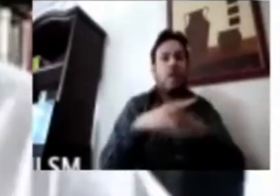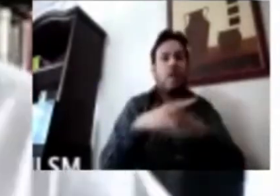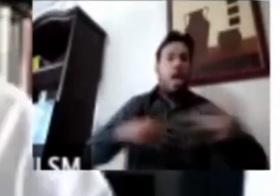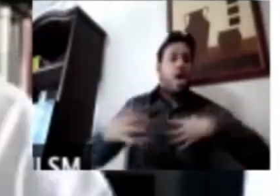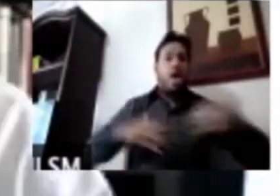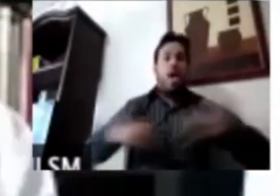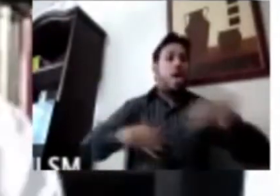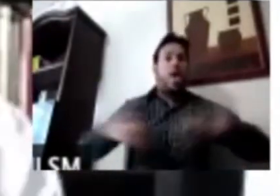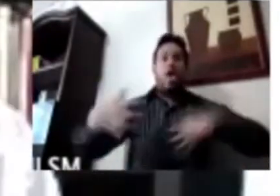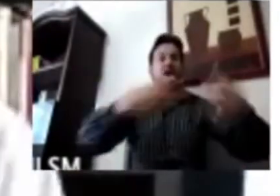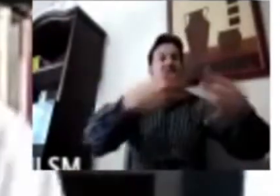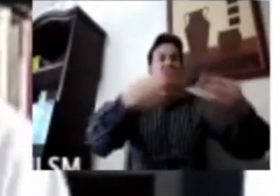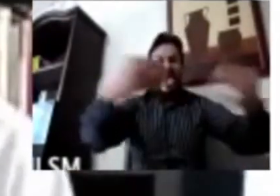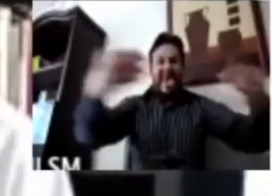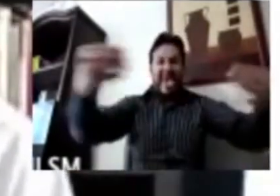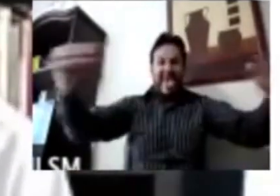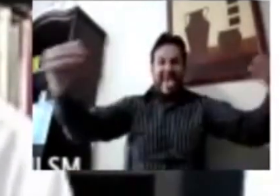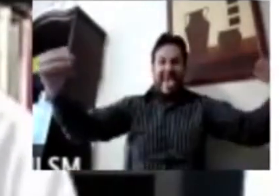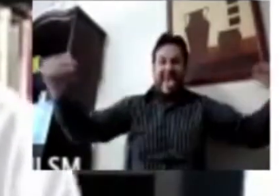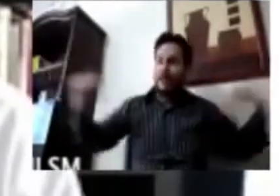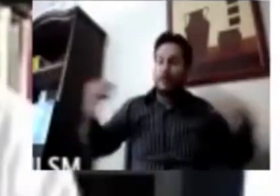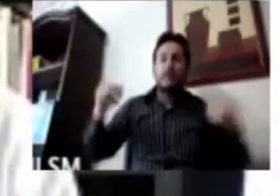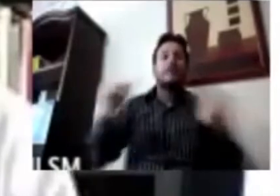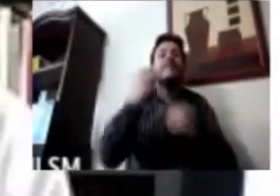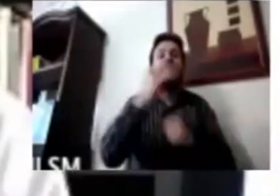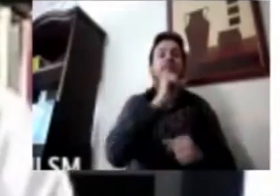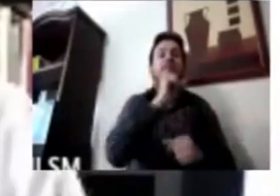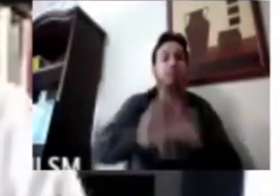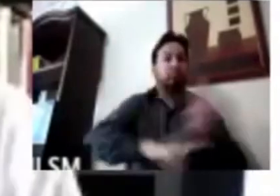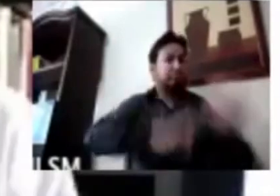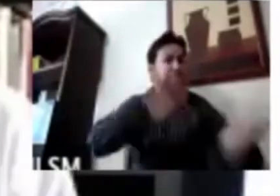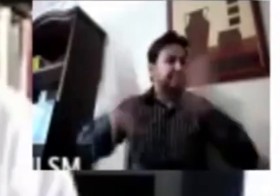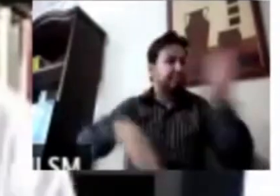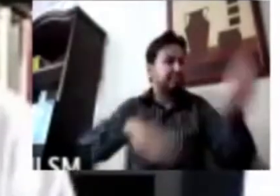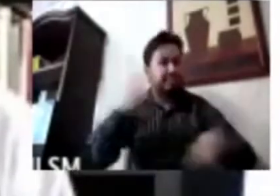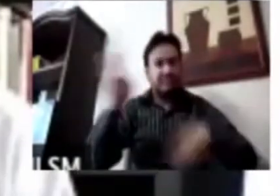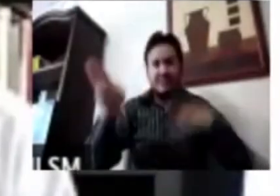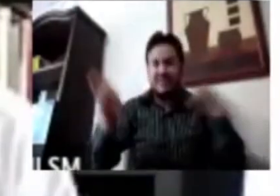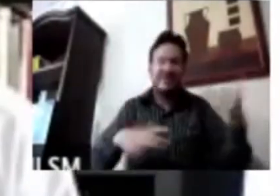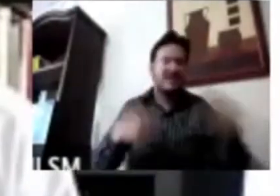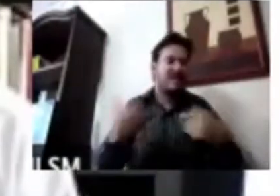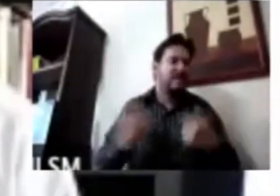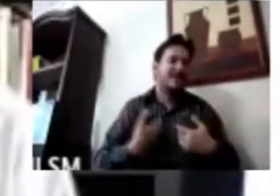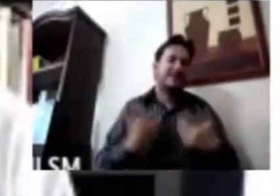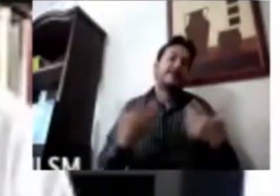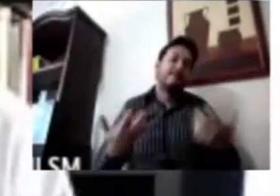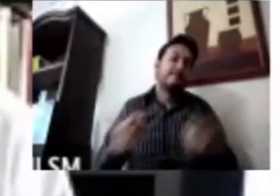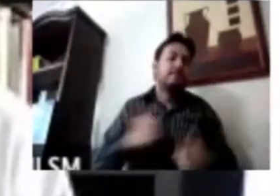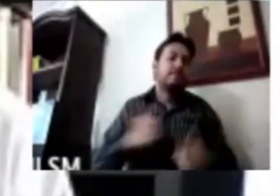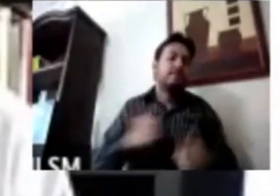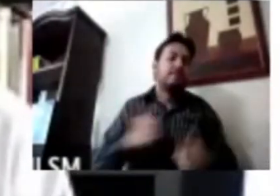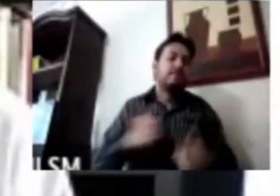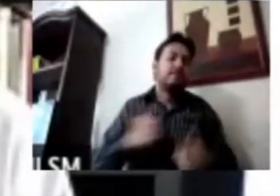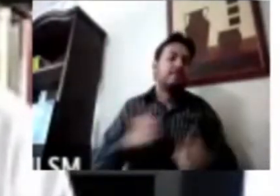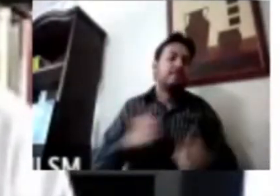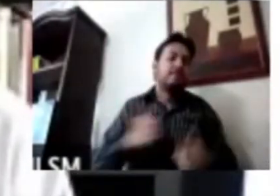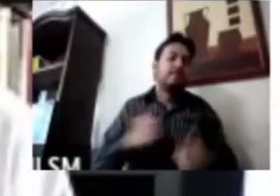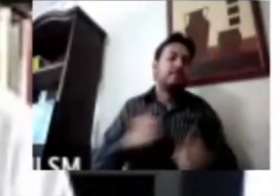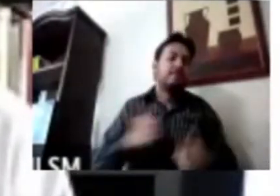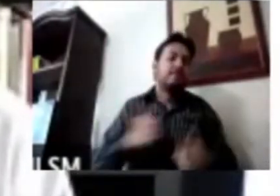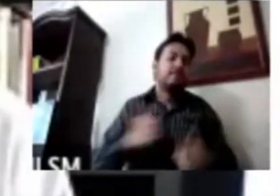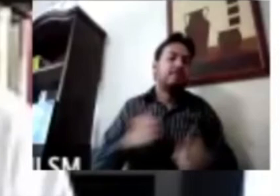por supuesto, de decesos que día con día estamos expuestos a ello, la